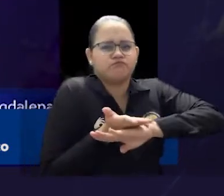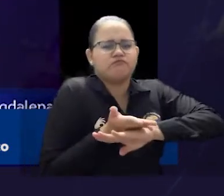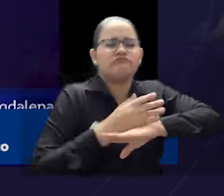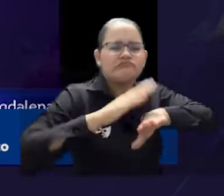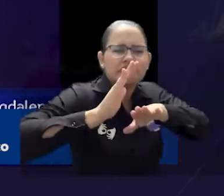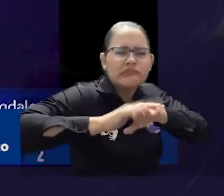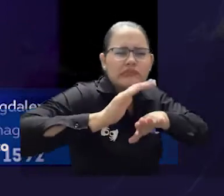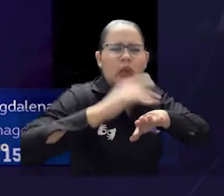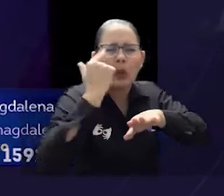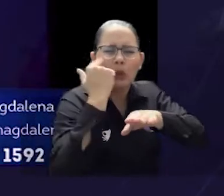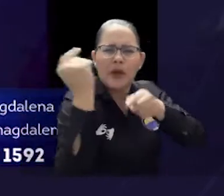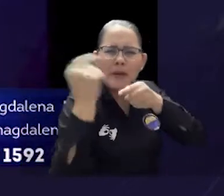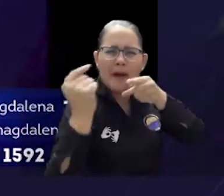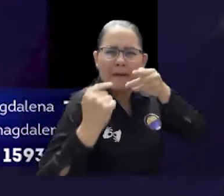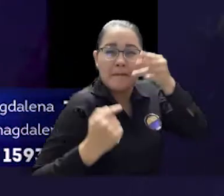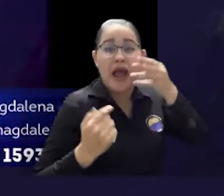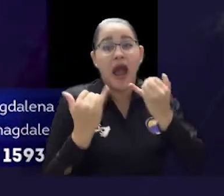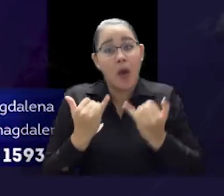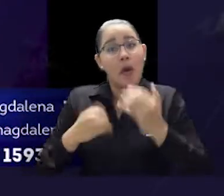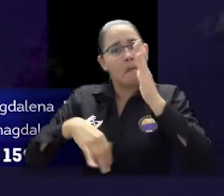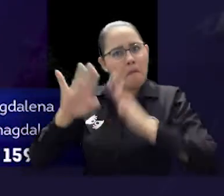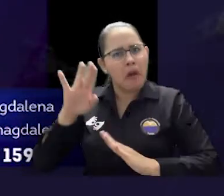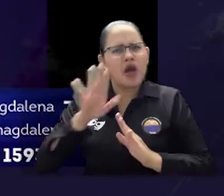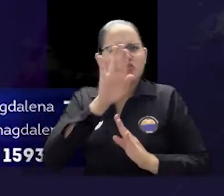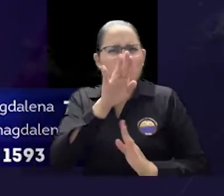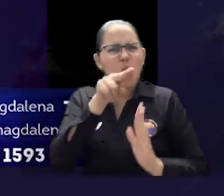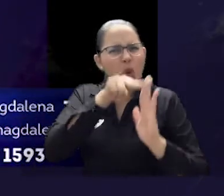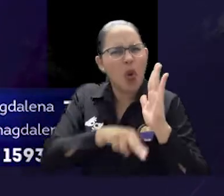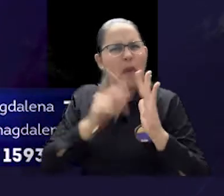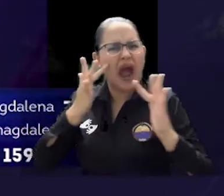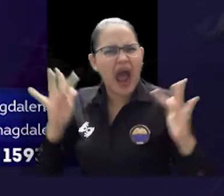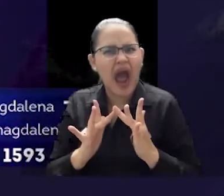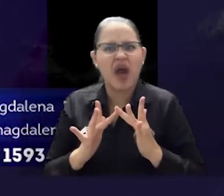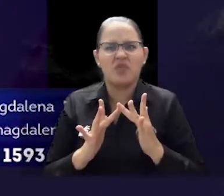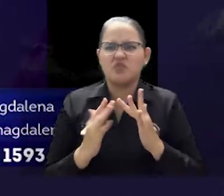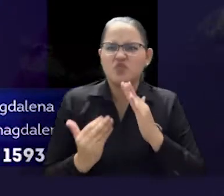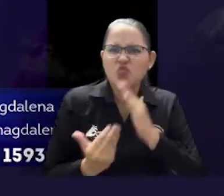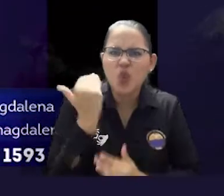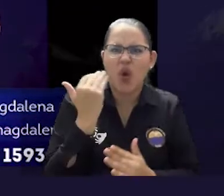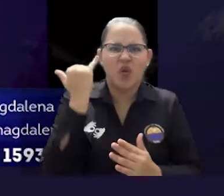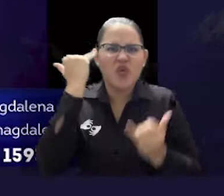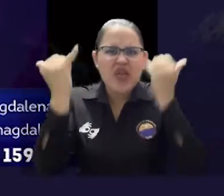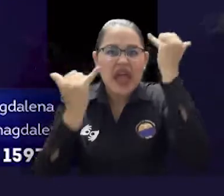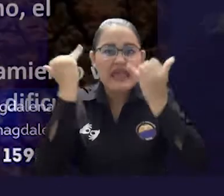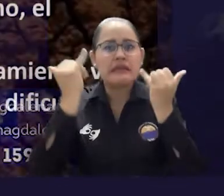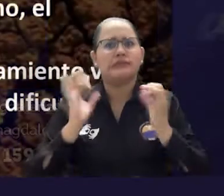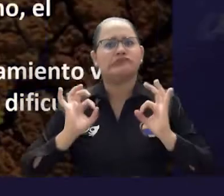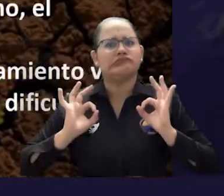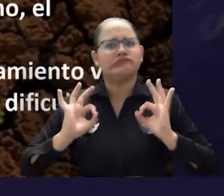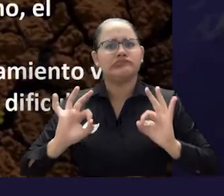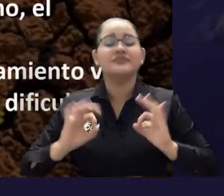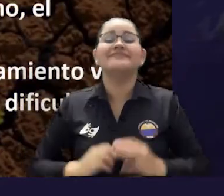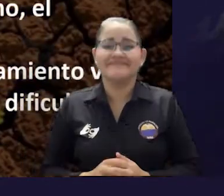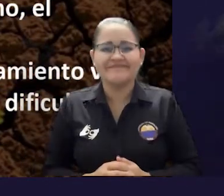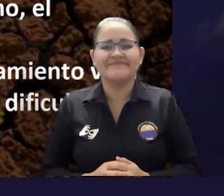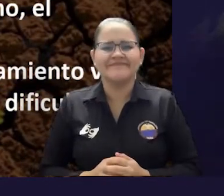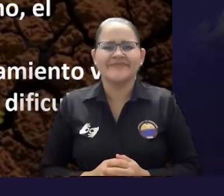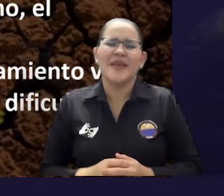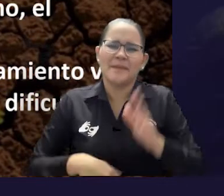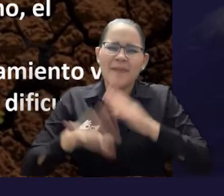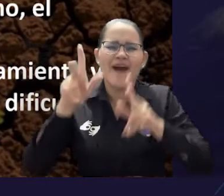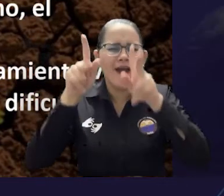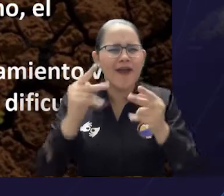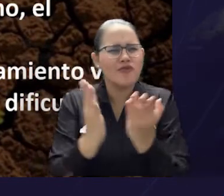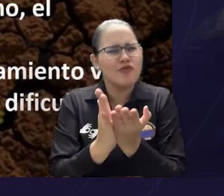tenemos un marco normativo académico muy importante, novedoso, innovador, que ha brindado todas las garantías plenas a los estudiantes